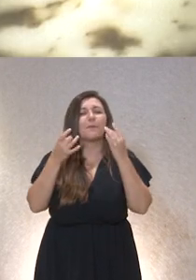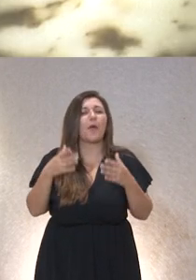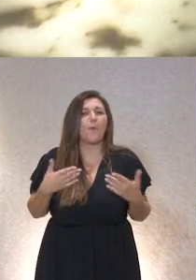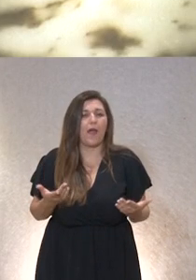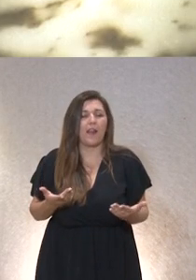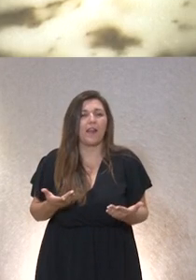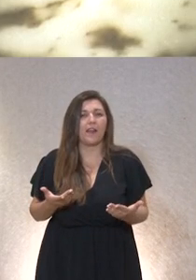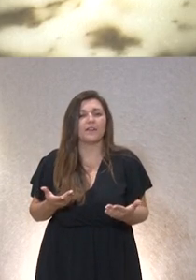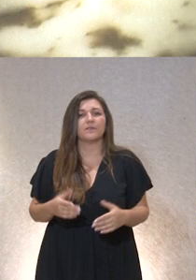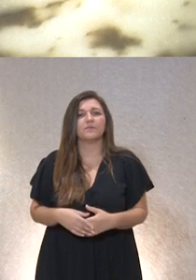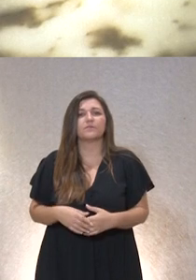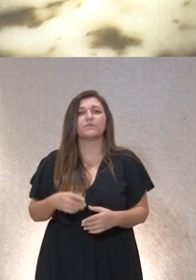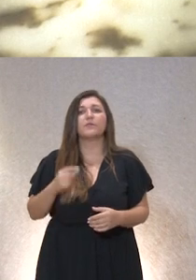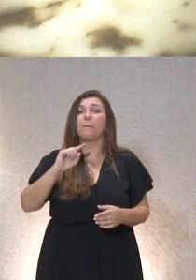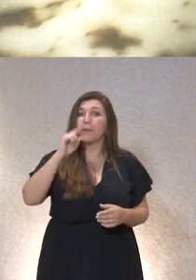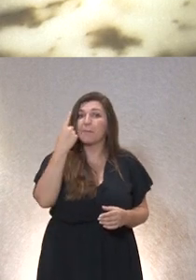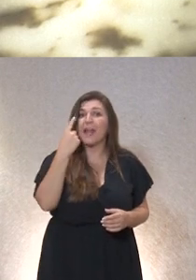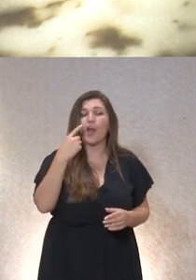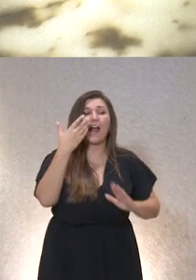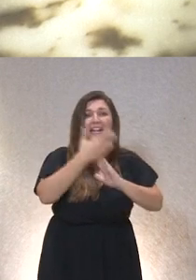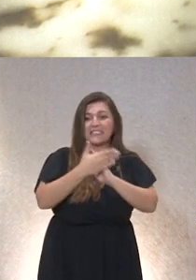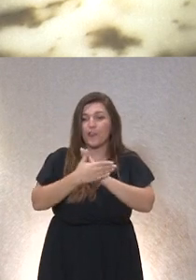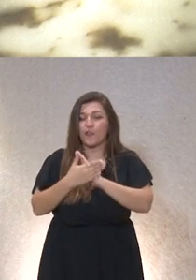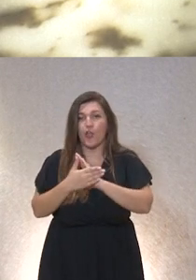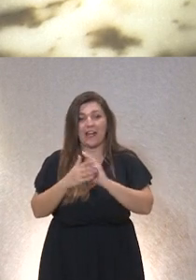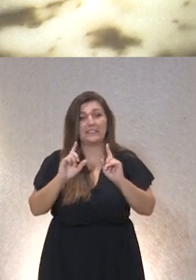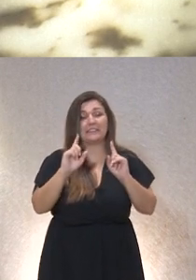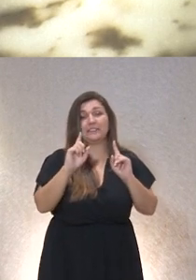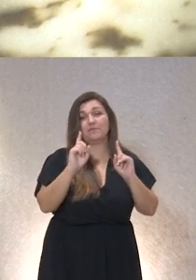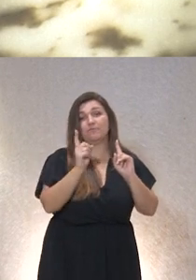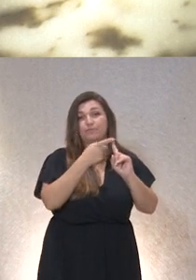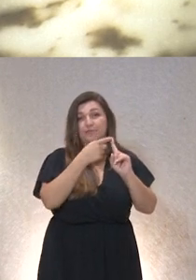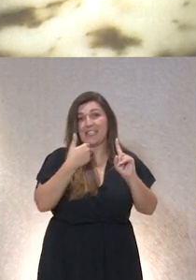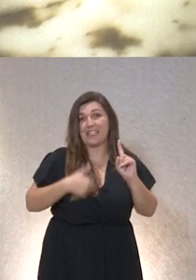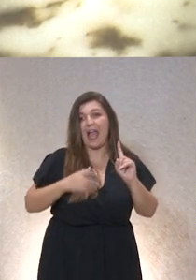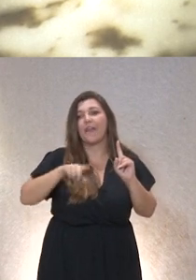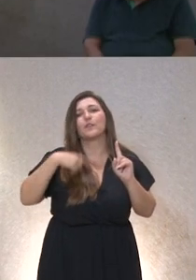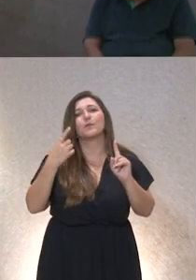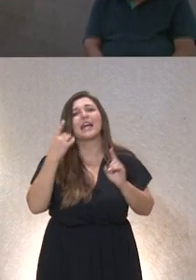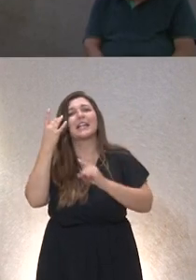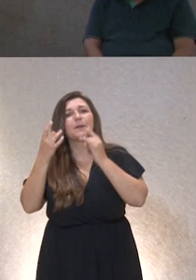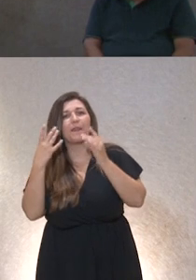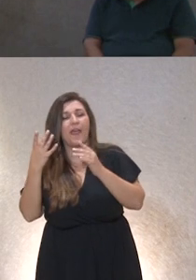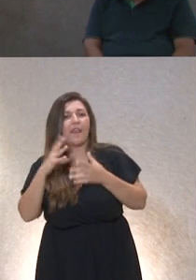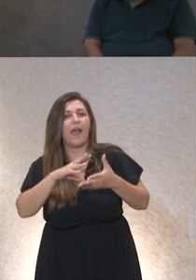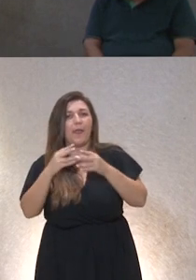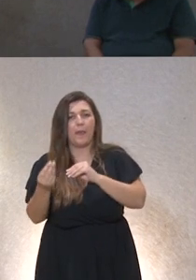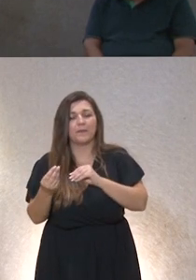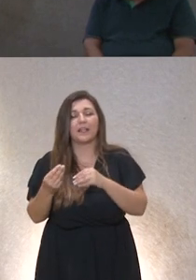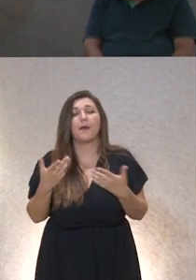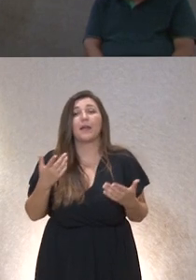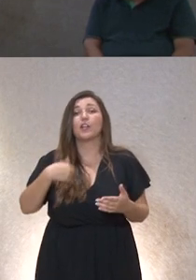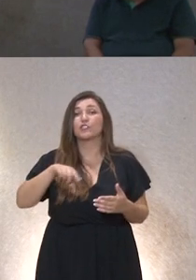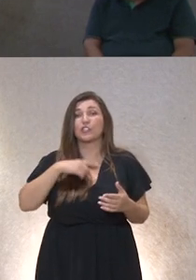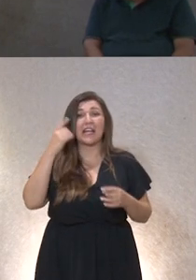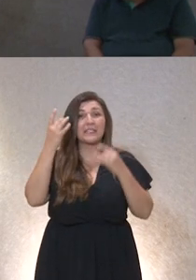identificar esas restricciones y tratar de limitarlas dentro de lo posible quizá a ver nosotros las actividades puedo poner